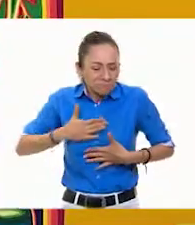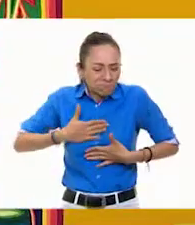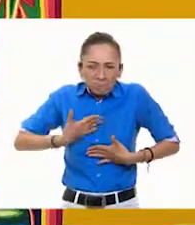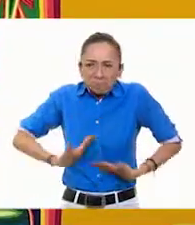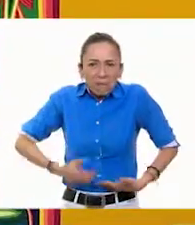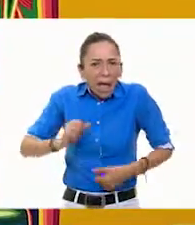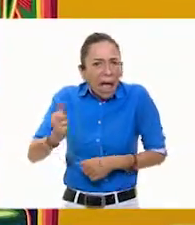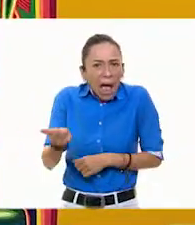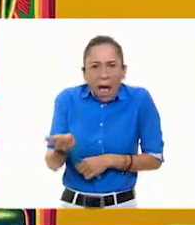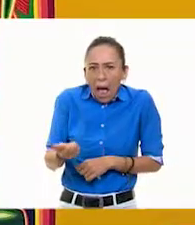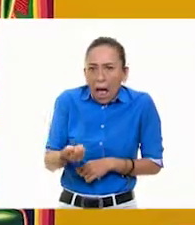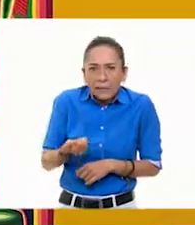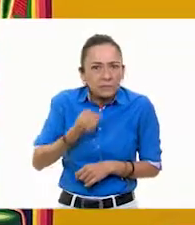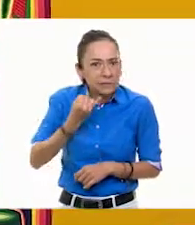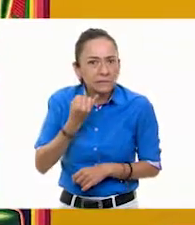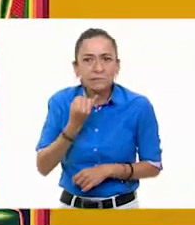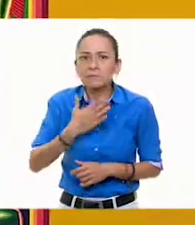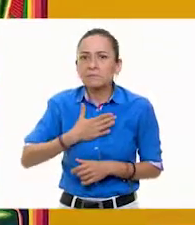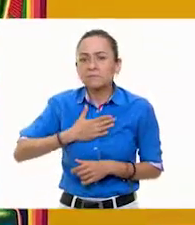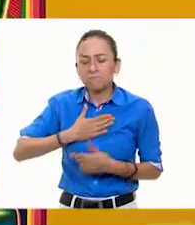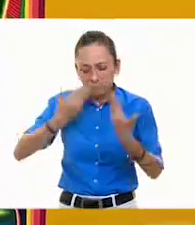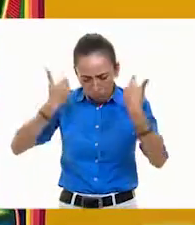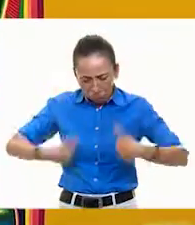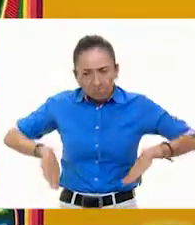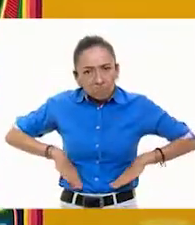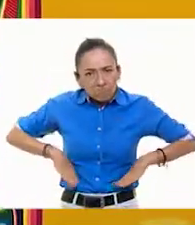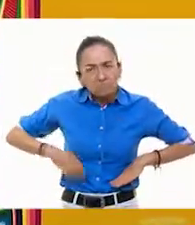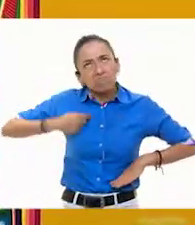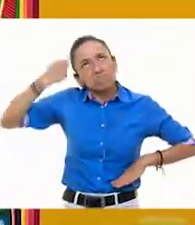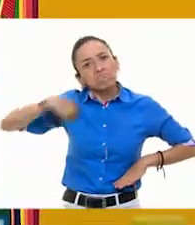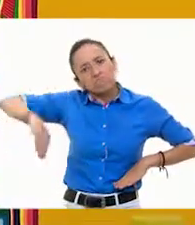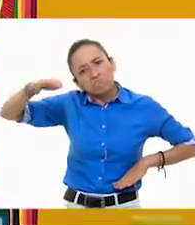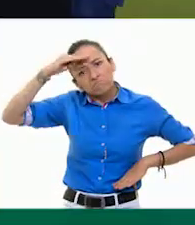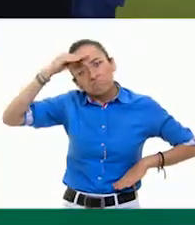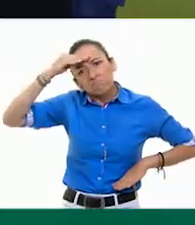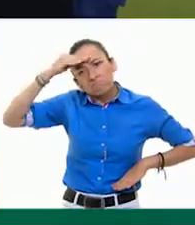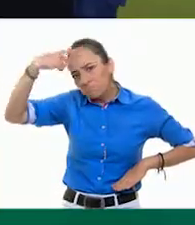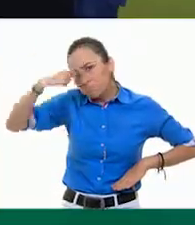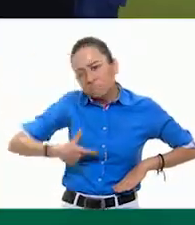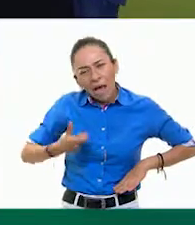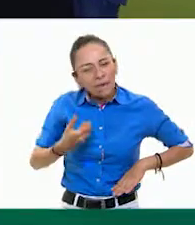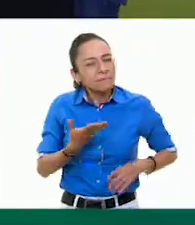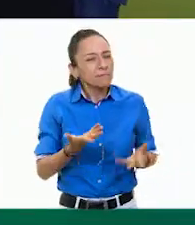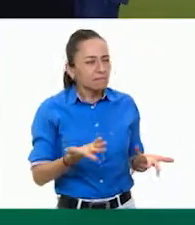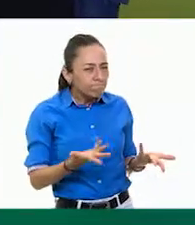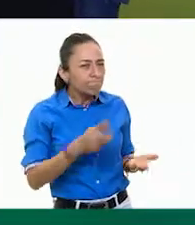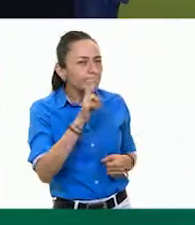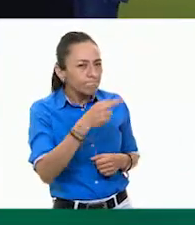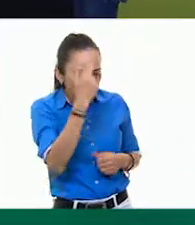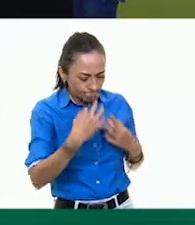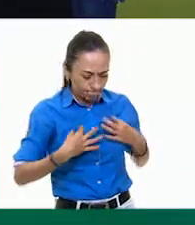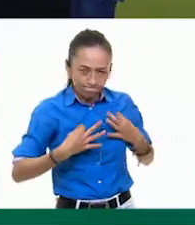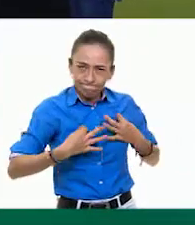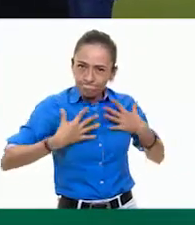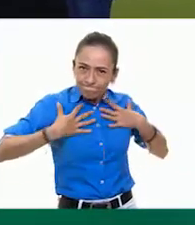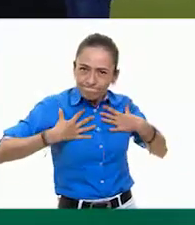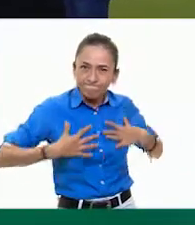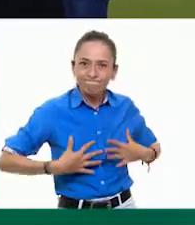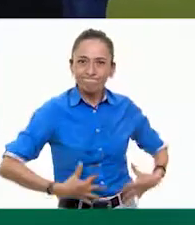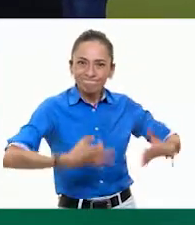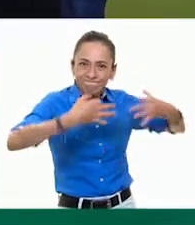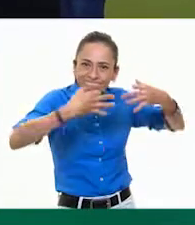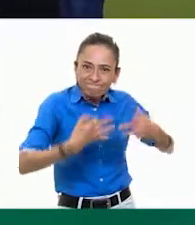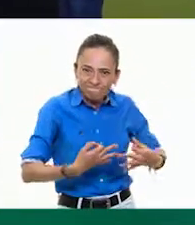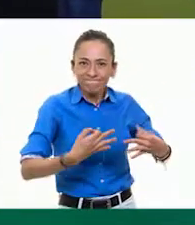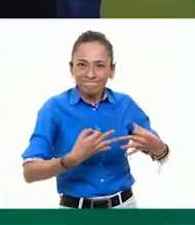pienso, así somos nosotros. Claro, como me representa mi vestimenta, todo mi vestido, le